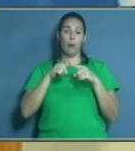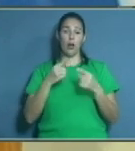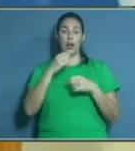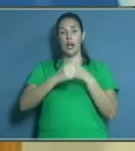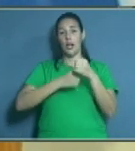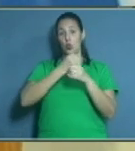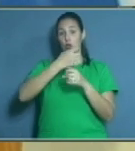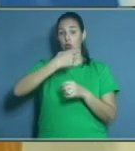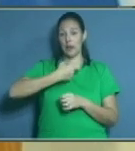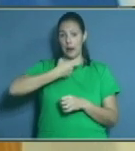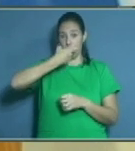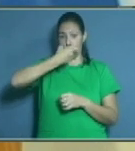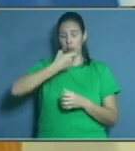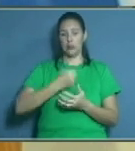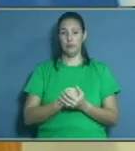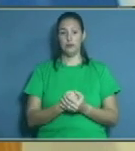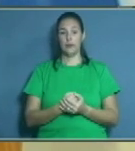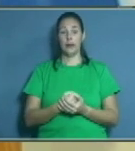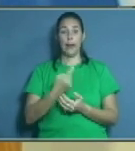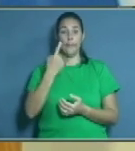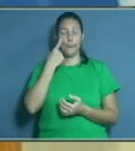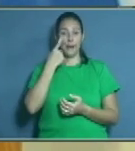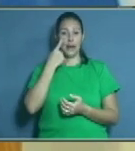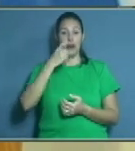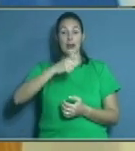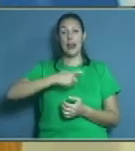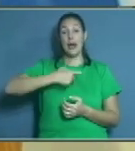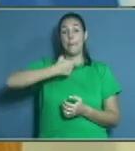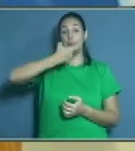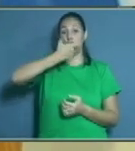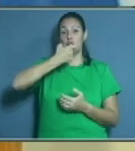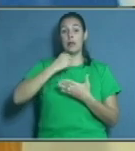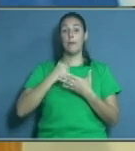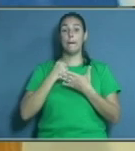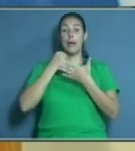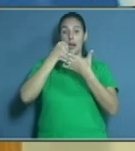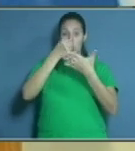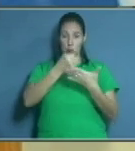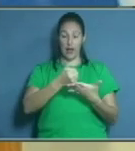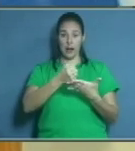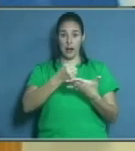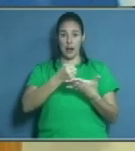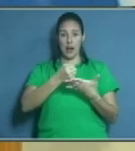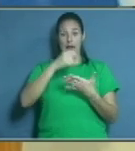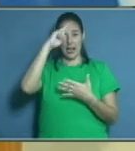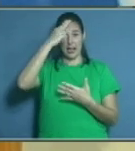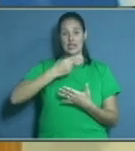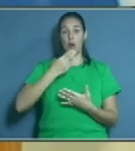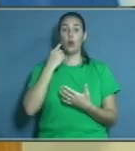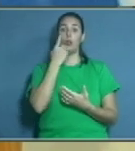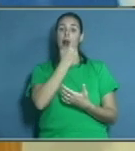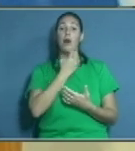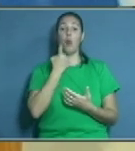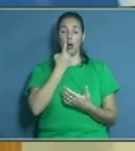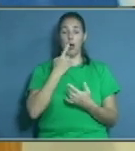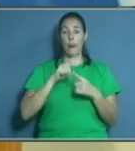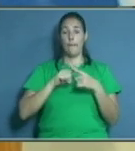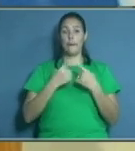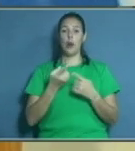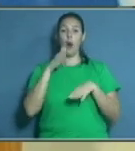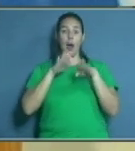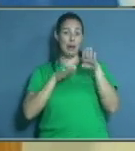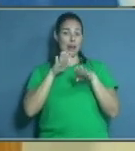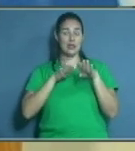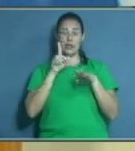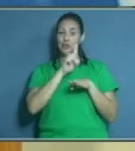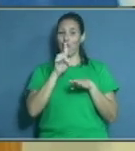sí es terapéutica, es decir, es para ayudar al mantenimiento de la salud bucal. Pero hay factores que inciden en que no siempre